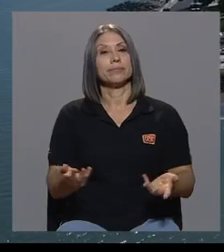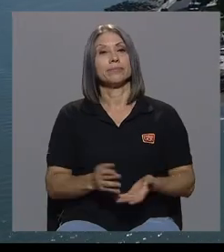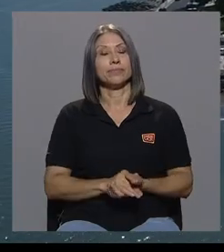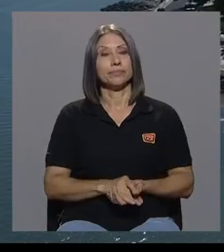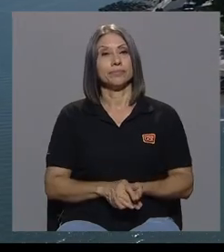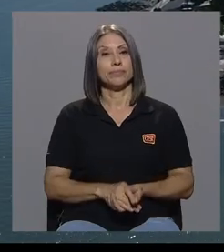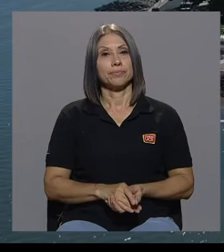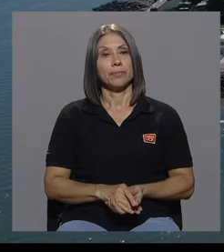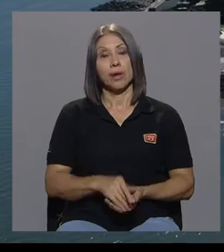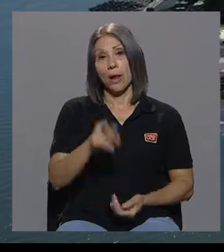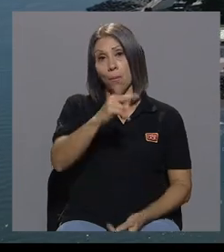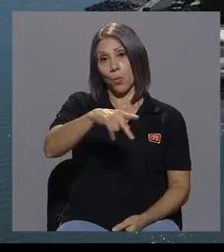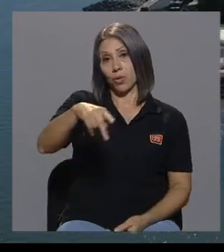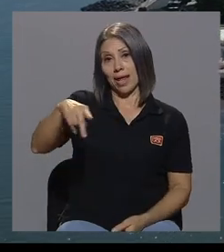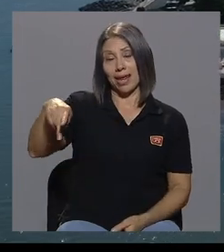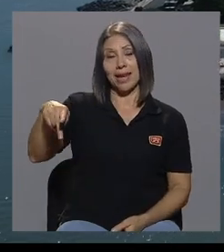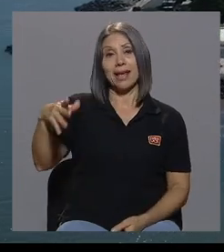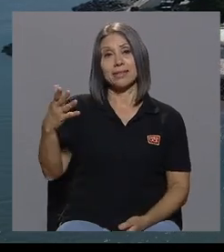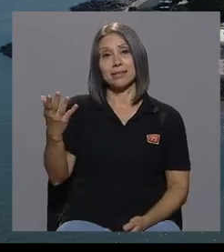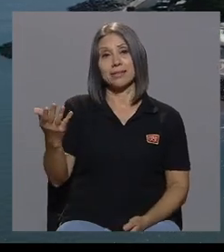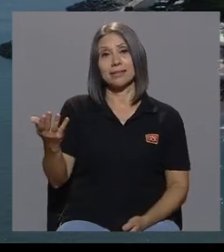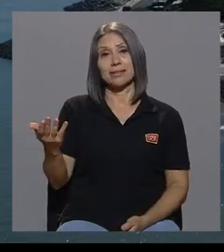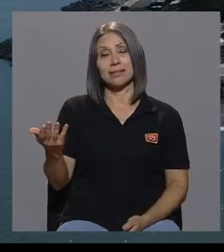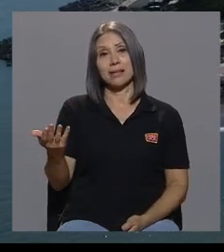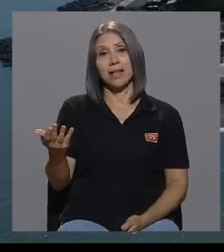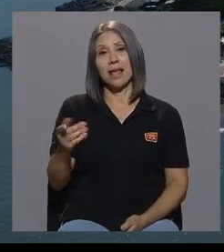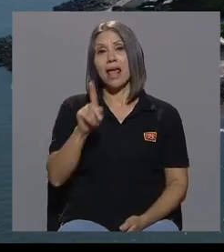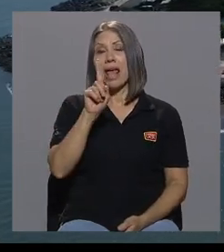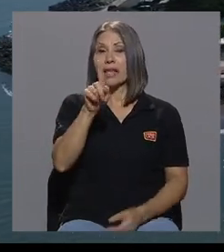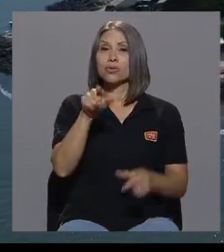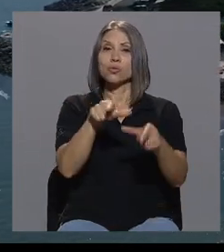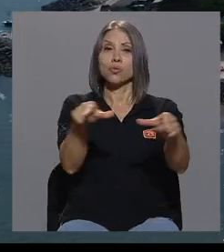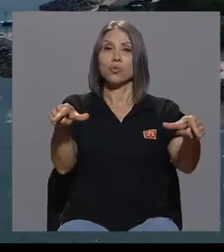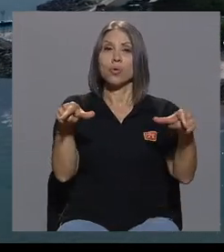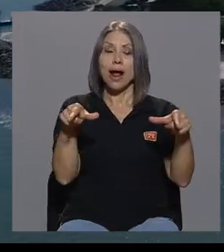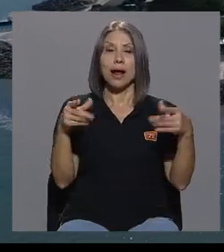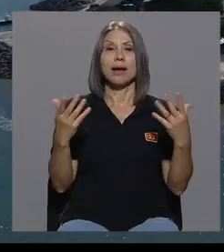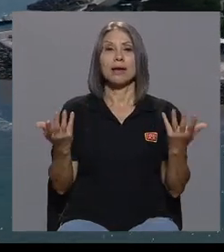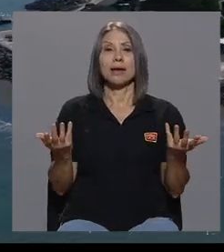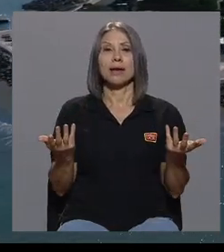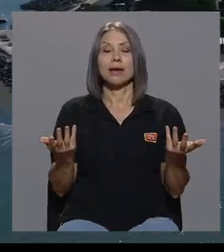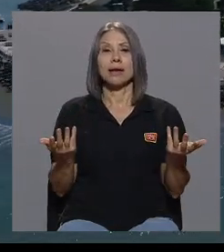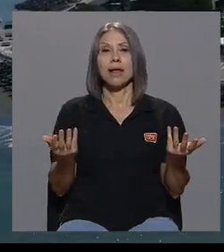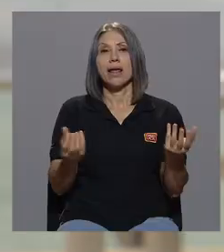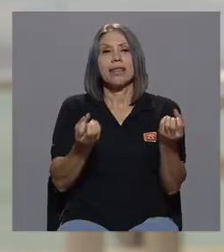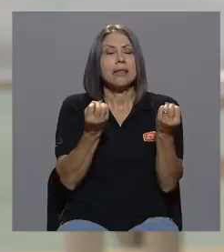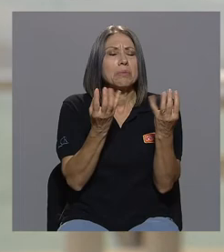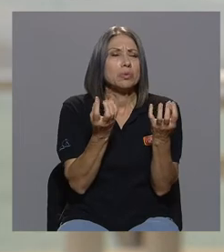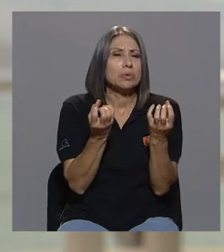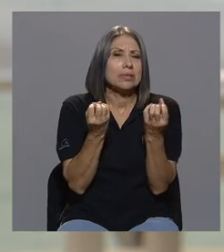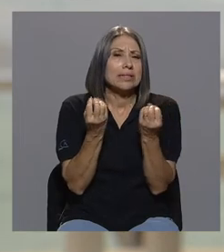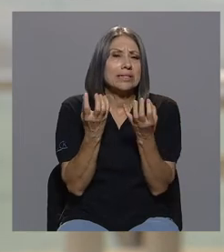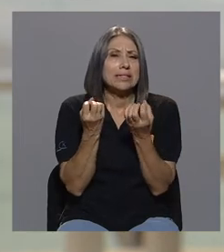Montaerena es es un hogar de muchísimas vulnerabilidades